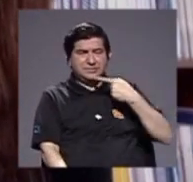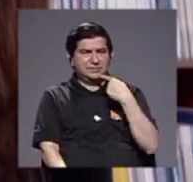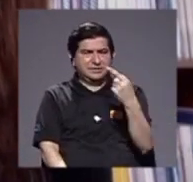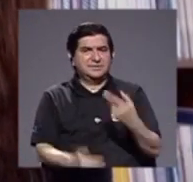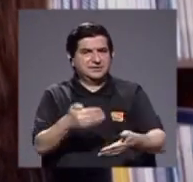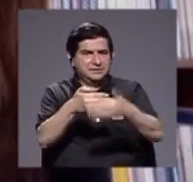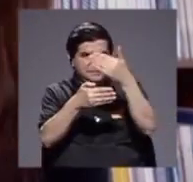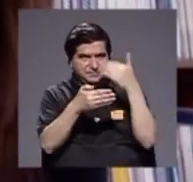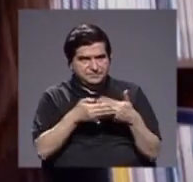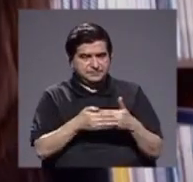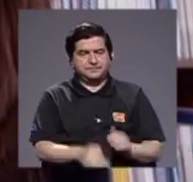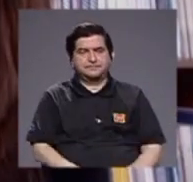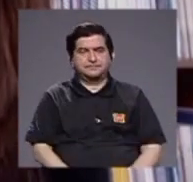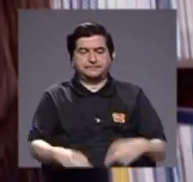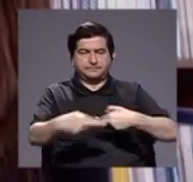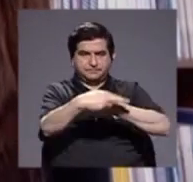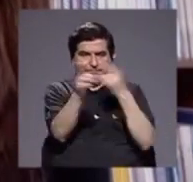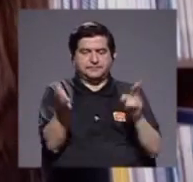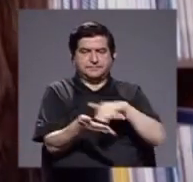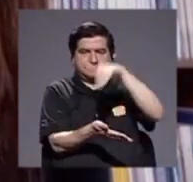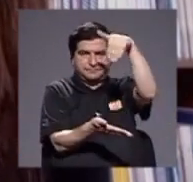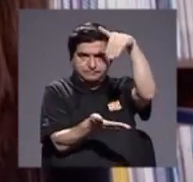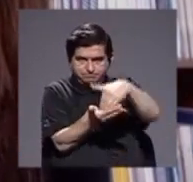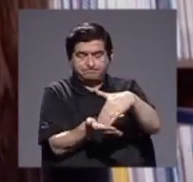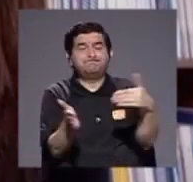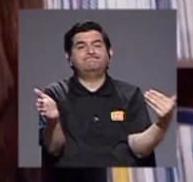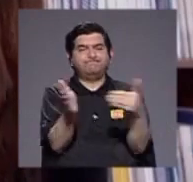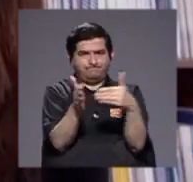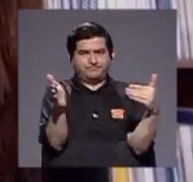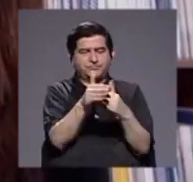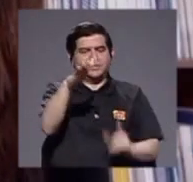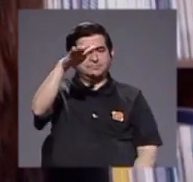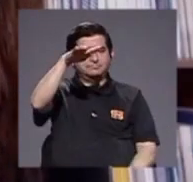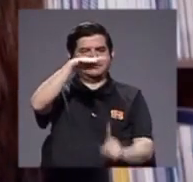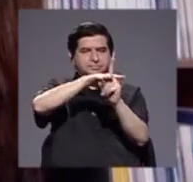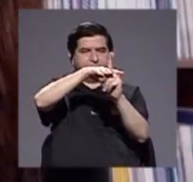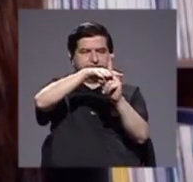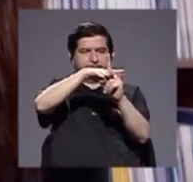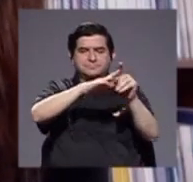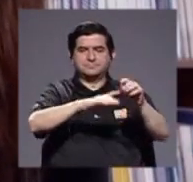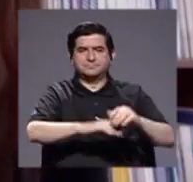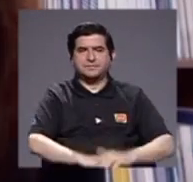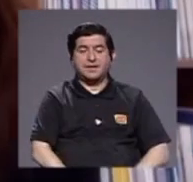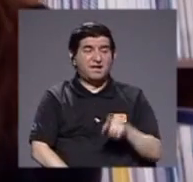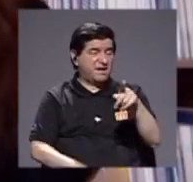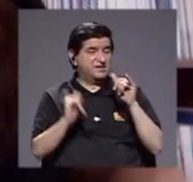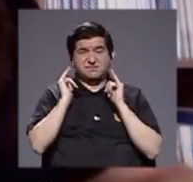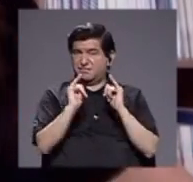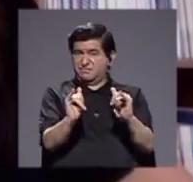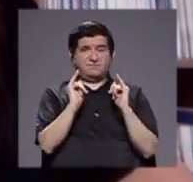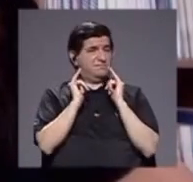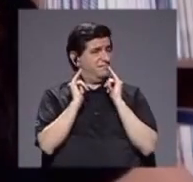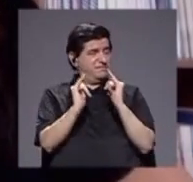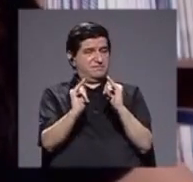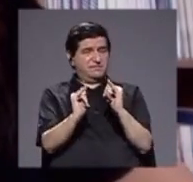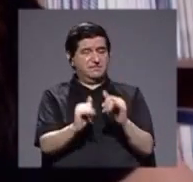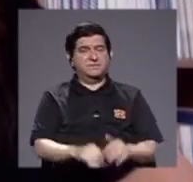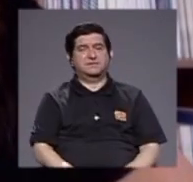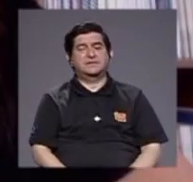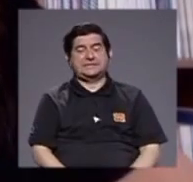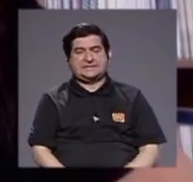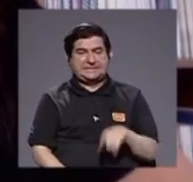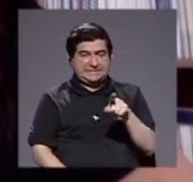señalabas en términos de la región central y de nuevo salen a flote, ¿verdad? O sea, esas desigualdades están ahí